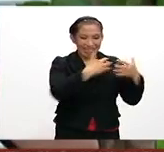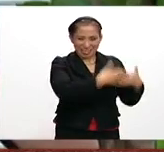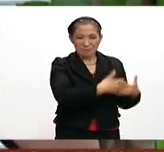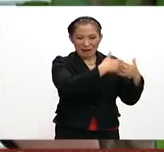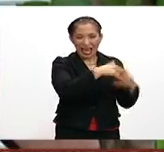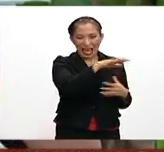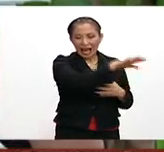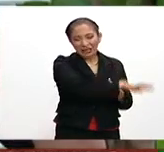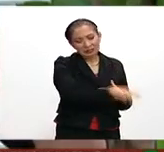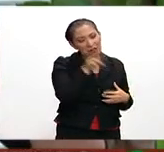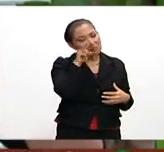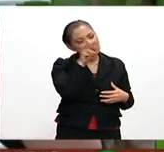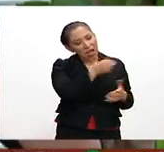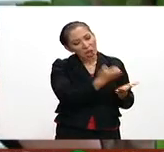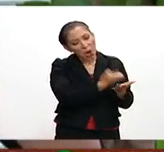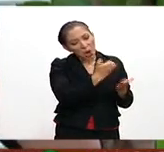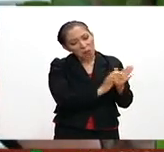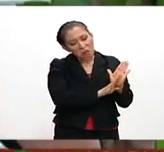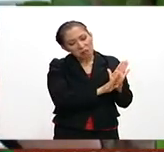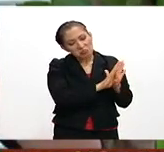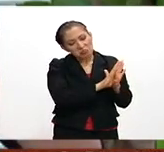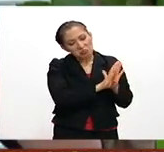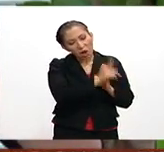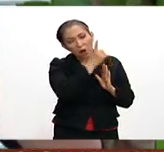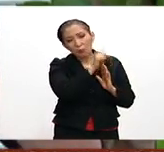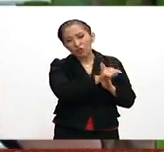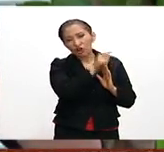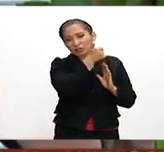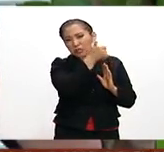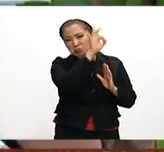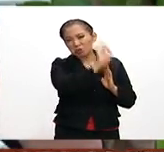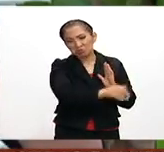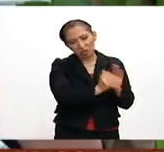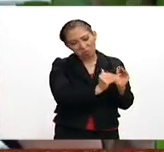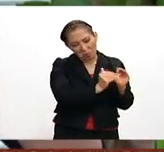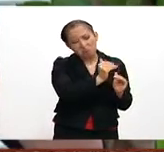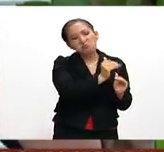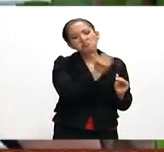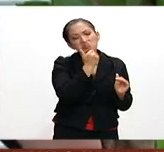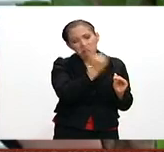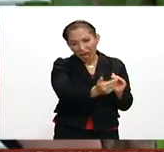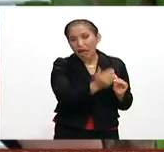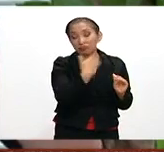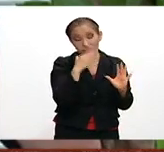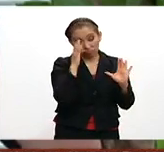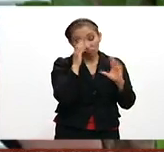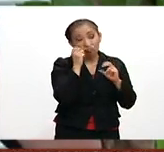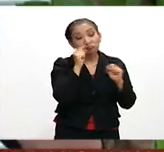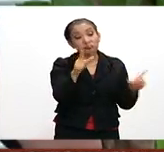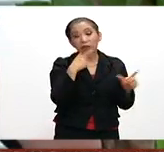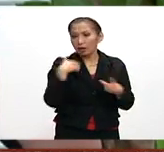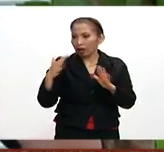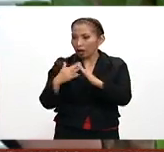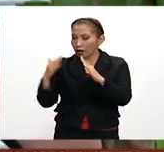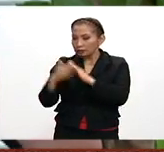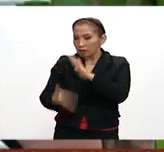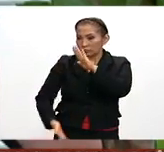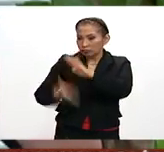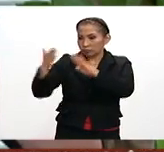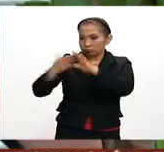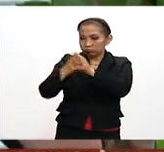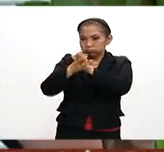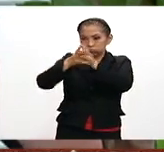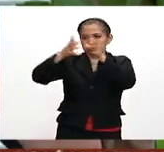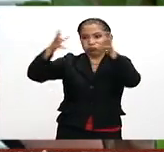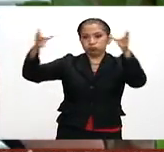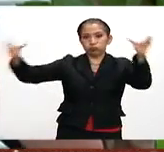está subiendo en la economía en su conjunto en 1.6%, pues sí es muy impresionante que la edificación residencial está